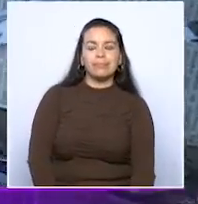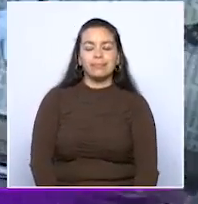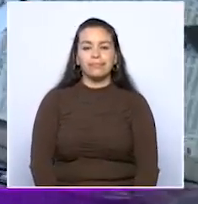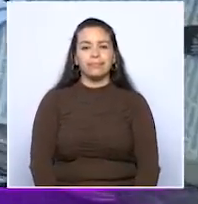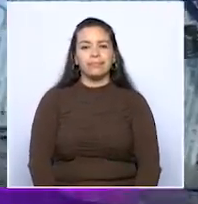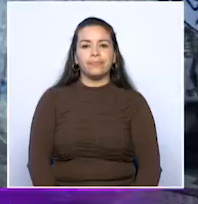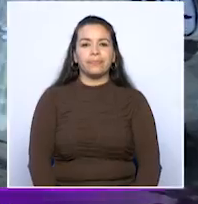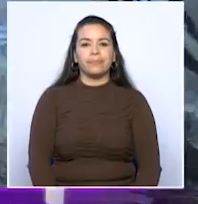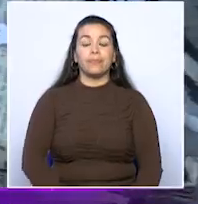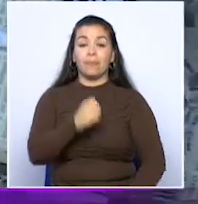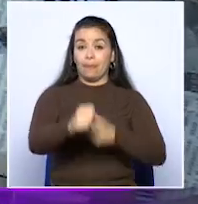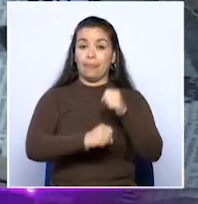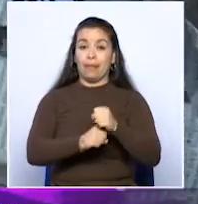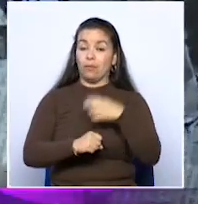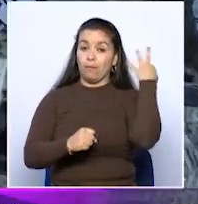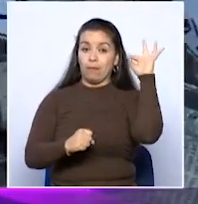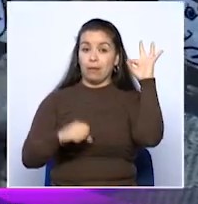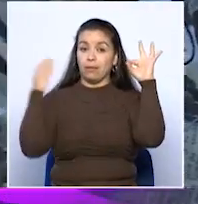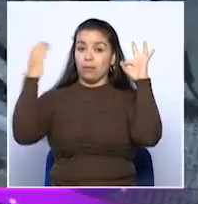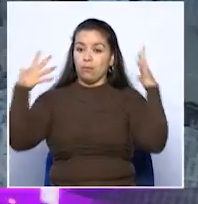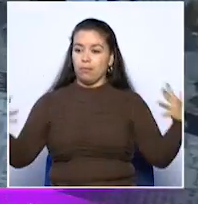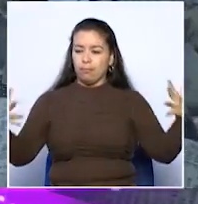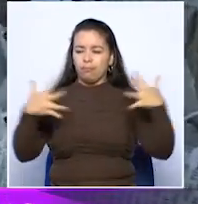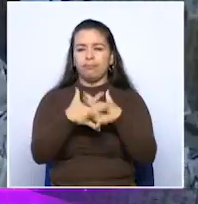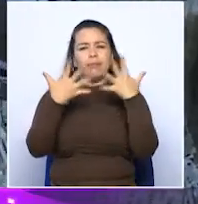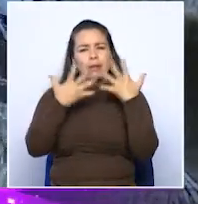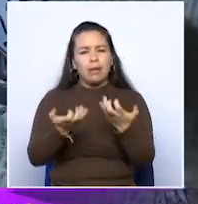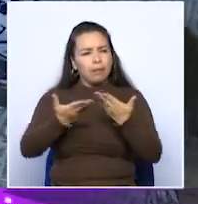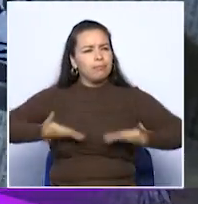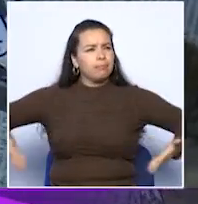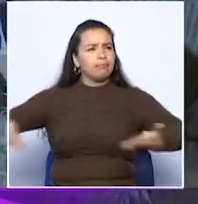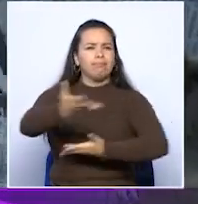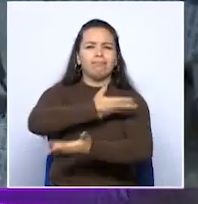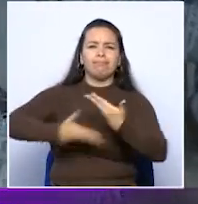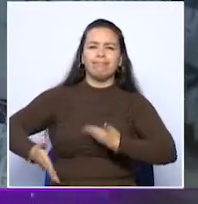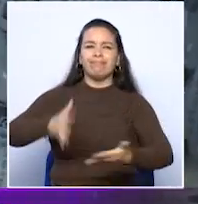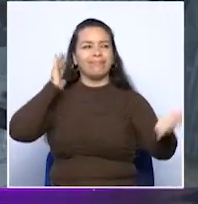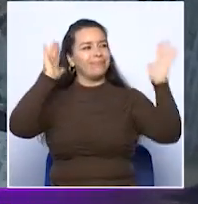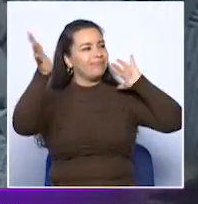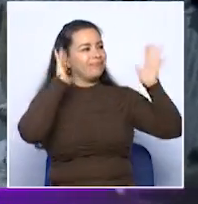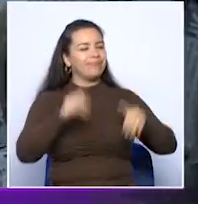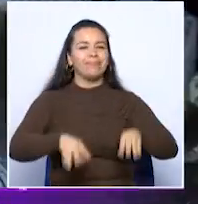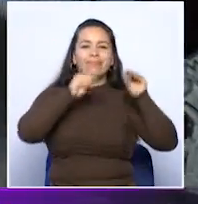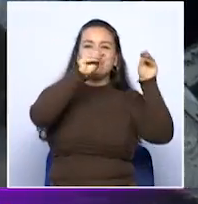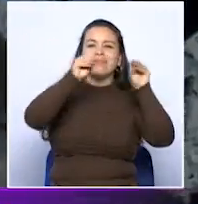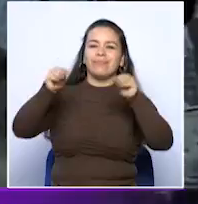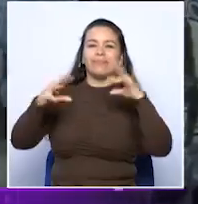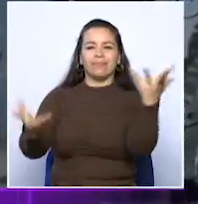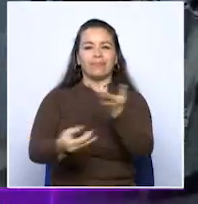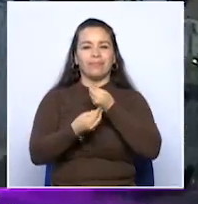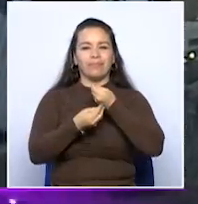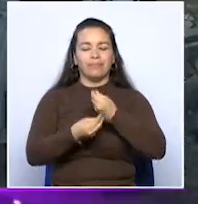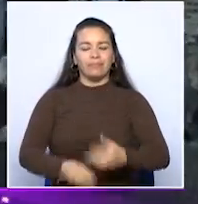El año Francia-Colombia busca crear espacios de esparcimiento dedicados a la enseñanza del arte.